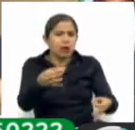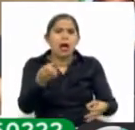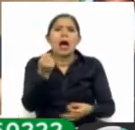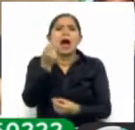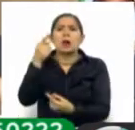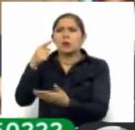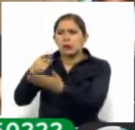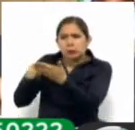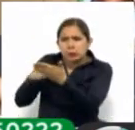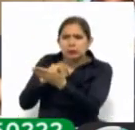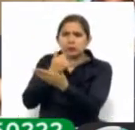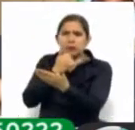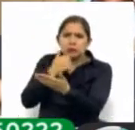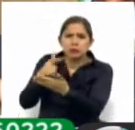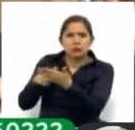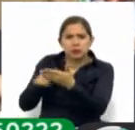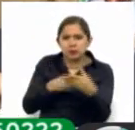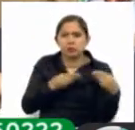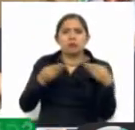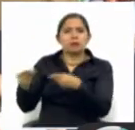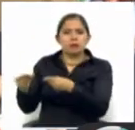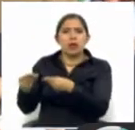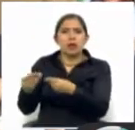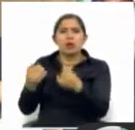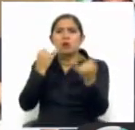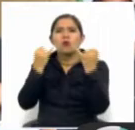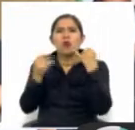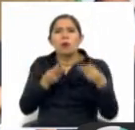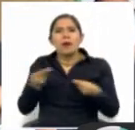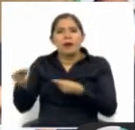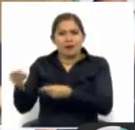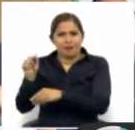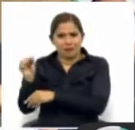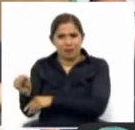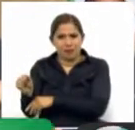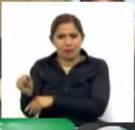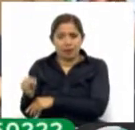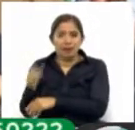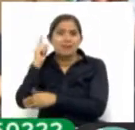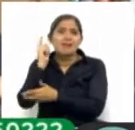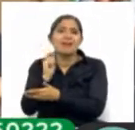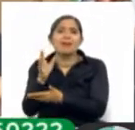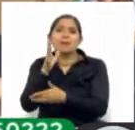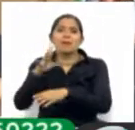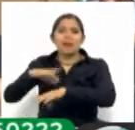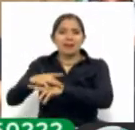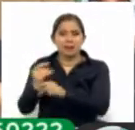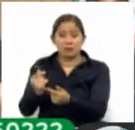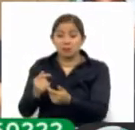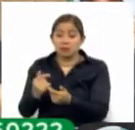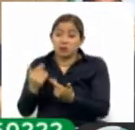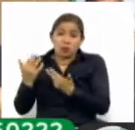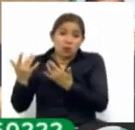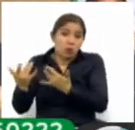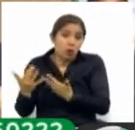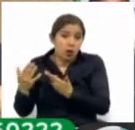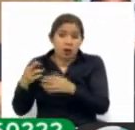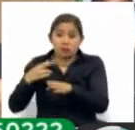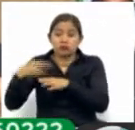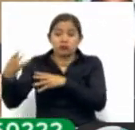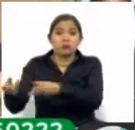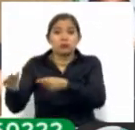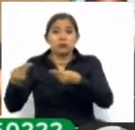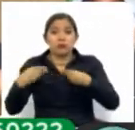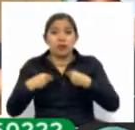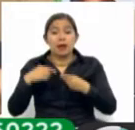que ha enviado la gobernación a través de la Secretaría de Madre de Tierra. Esperamos que lleguen los resultados y a